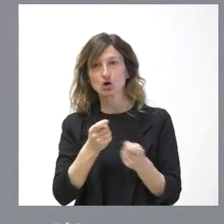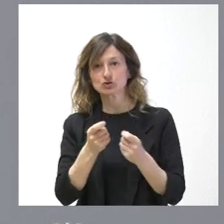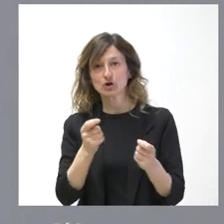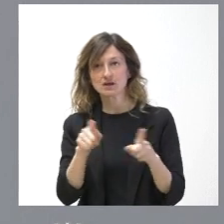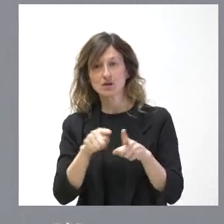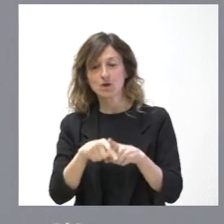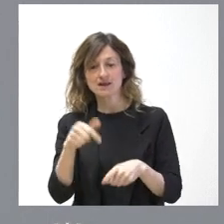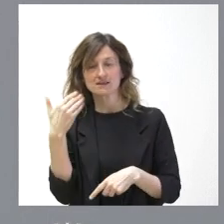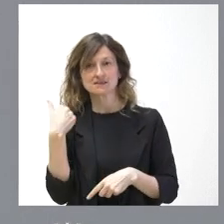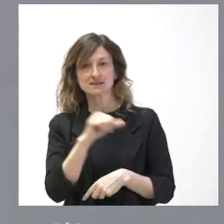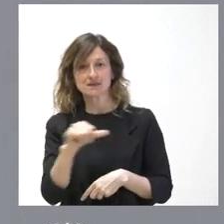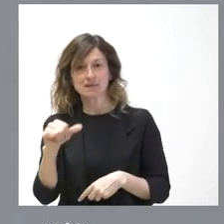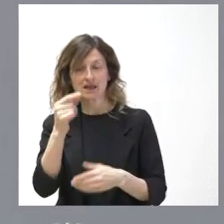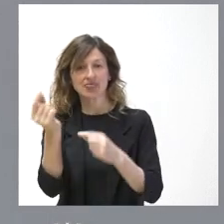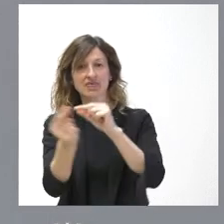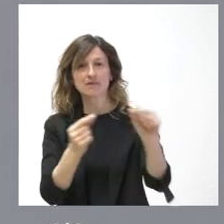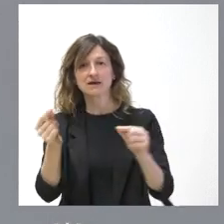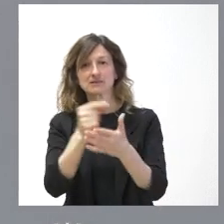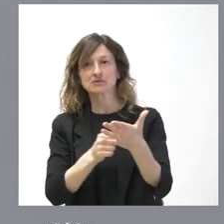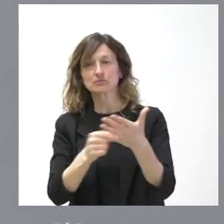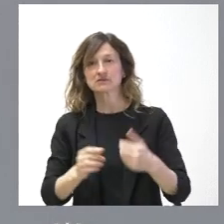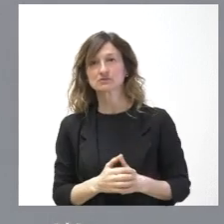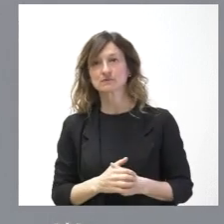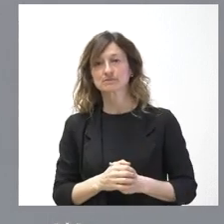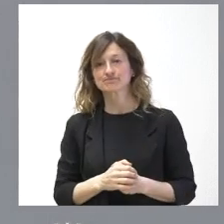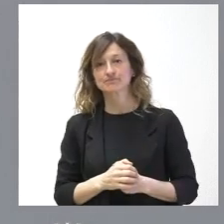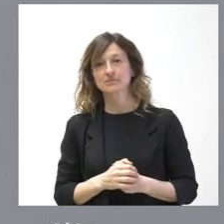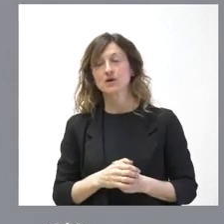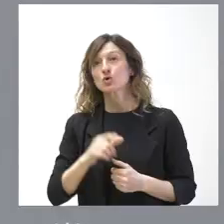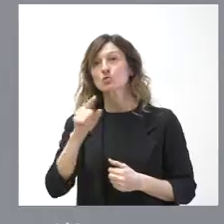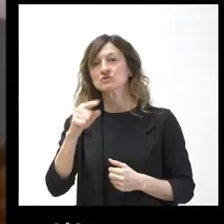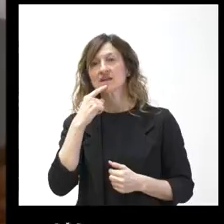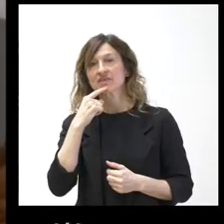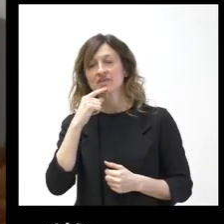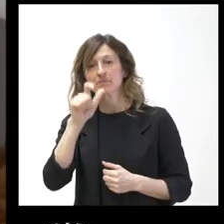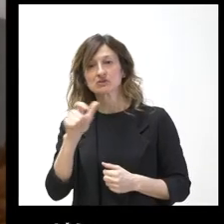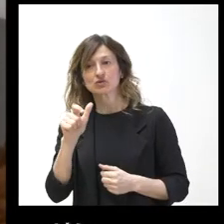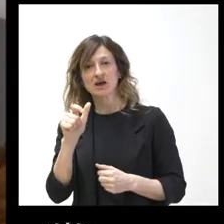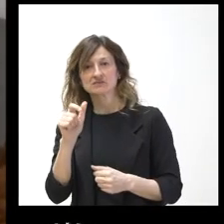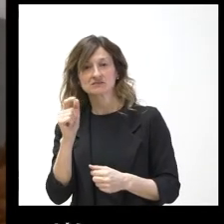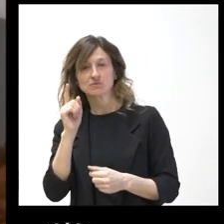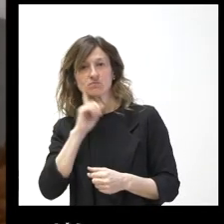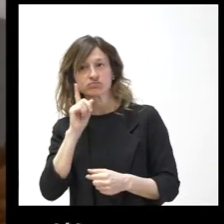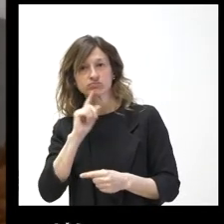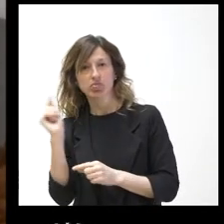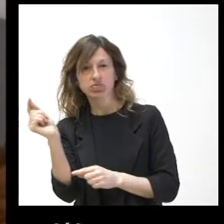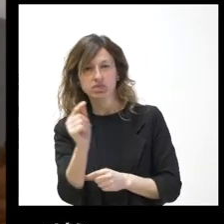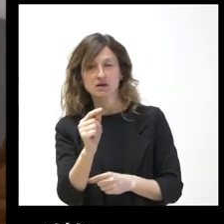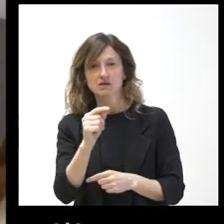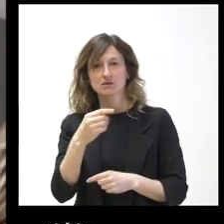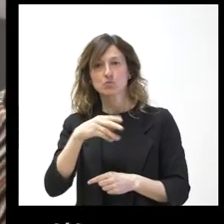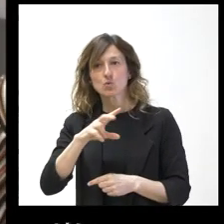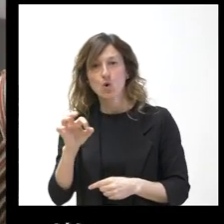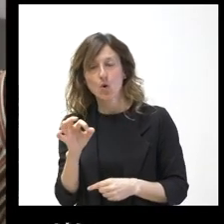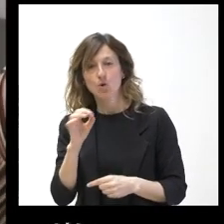semana en el debate del presupuesto. Sí, ha hablado usted de bulos. Se ha hablado mucho de bulos en los últimos días, después de la